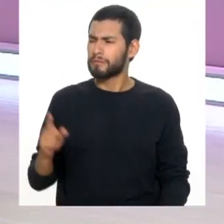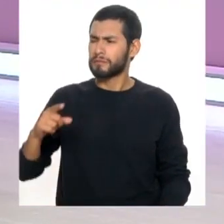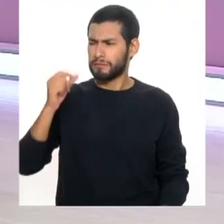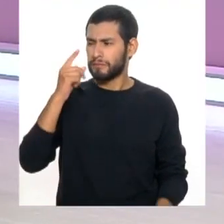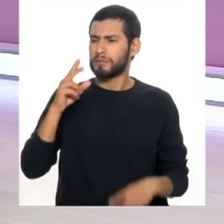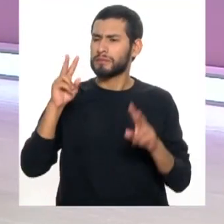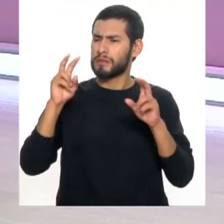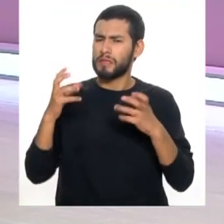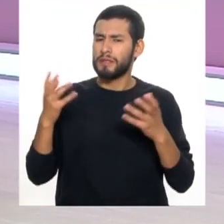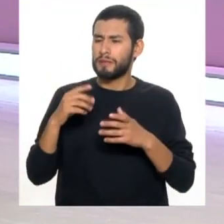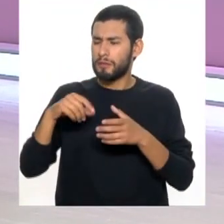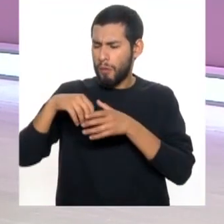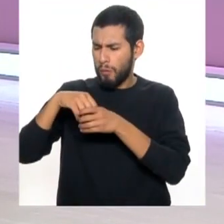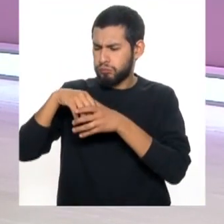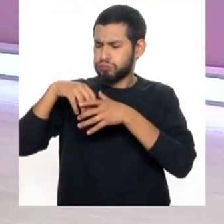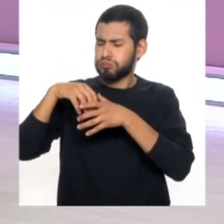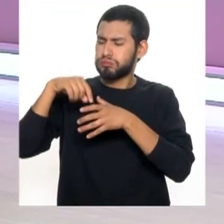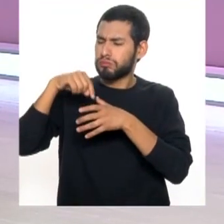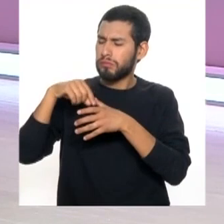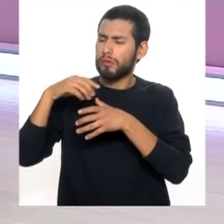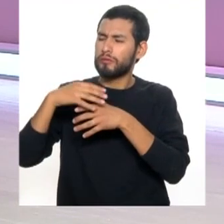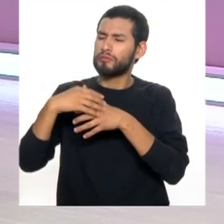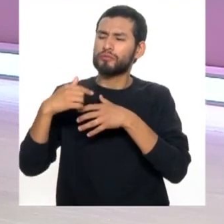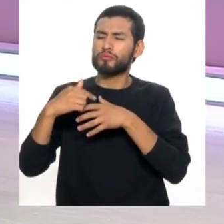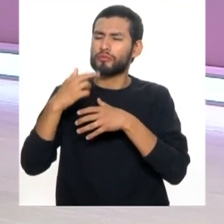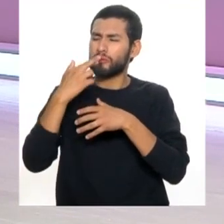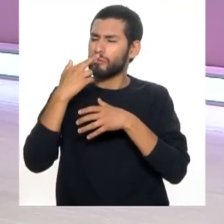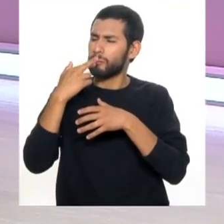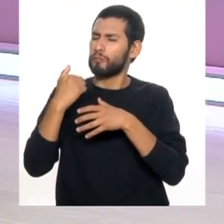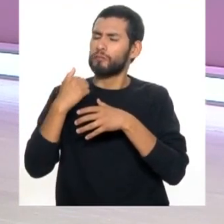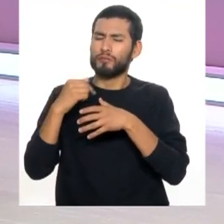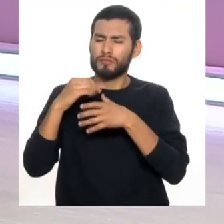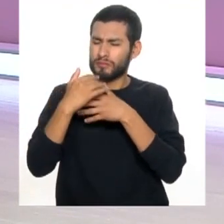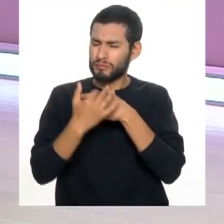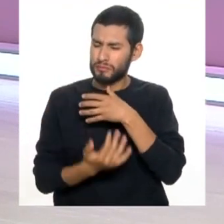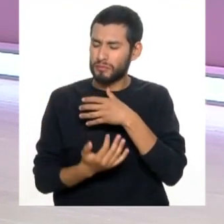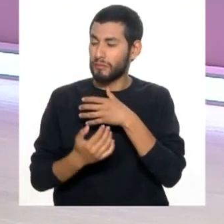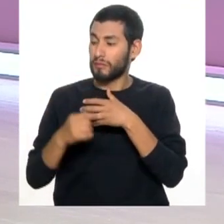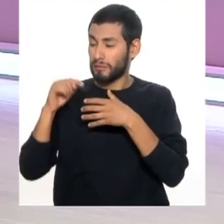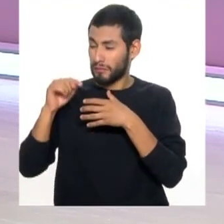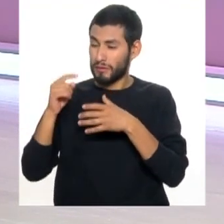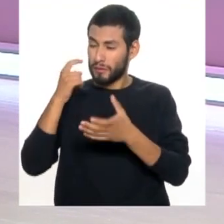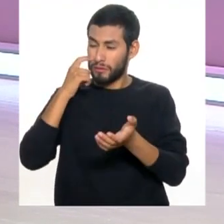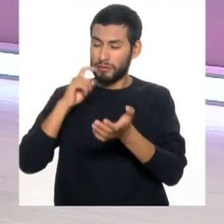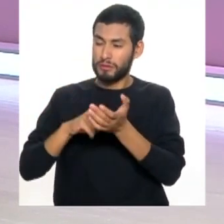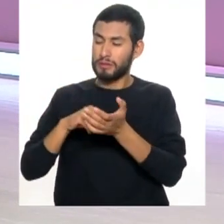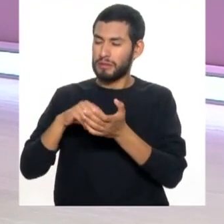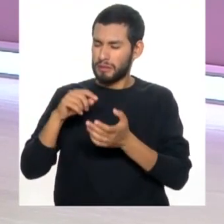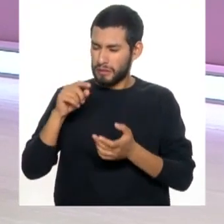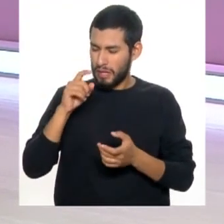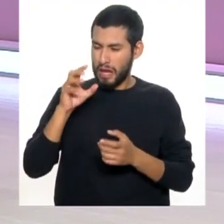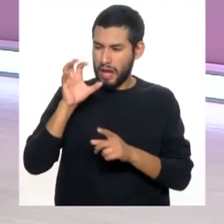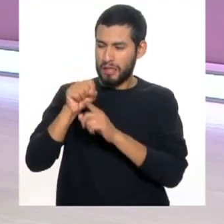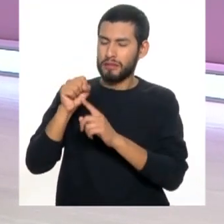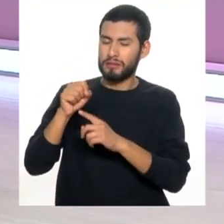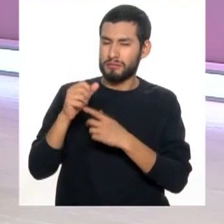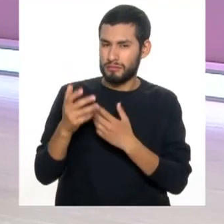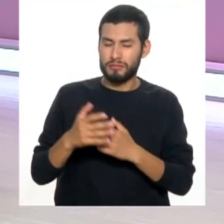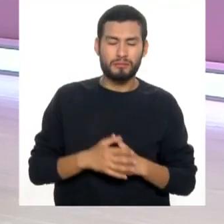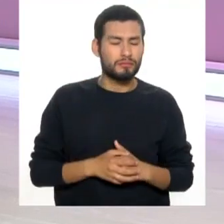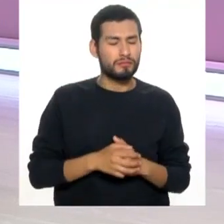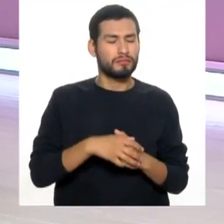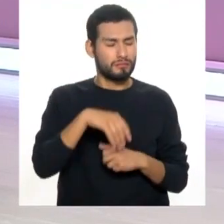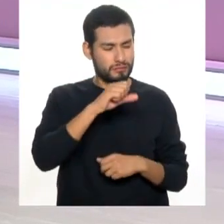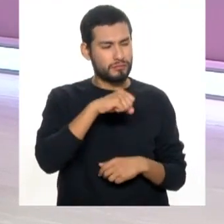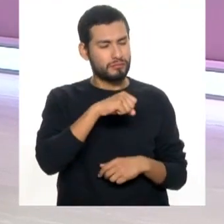cuando hablamos de la inflamación jijival hay enrojecimiento y sangrado. Ese es el signo, diría que, atognomónico. Ajá, exacto.